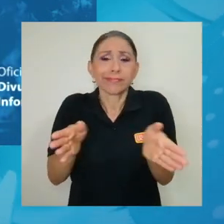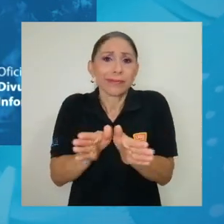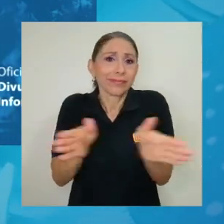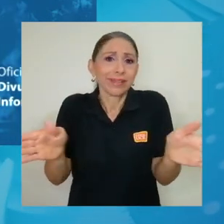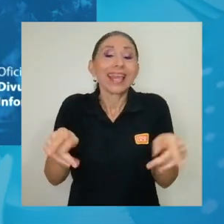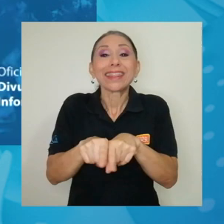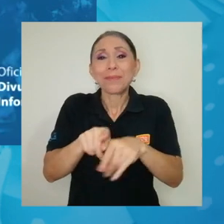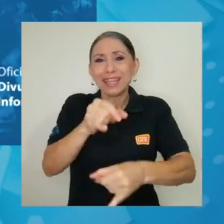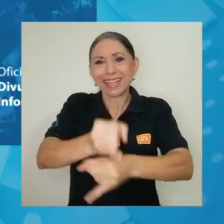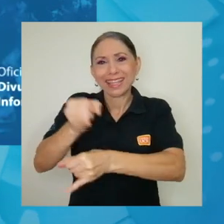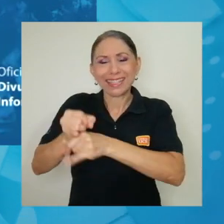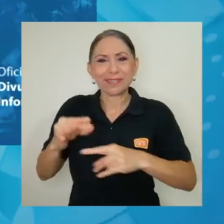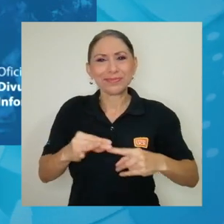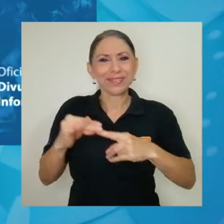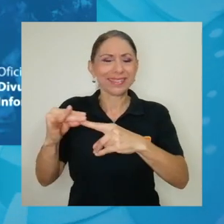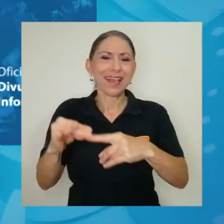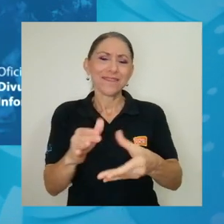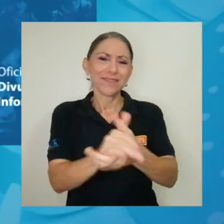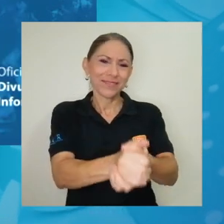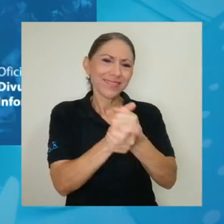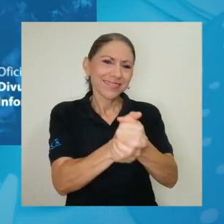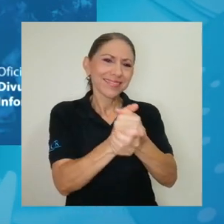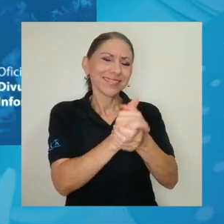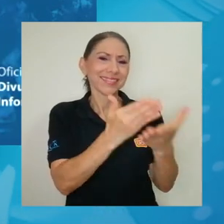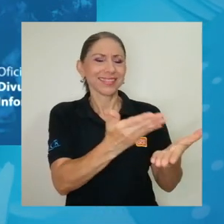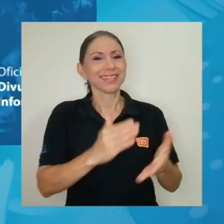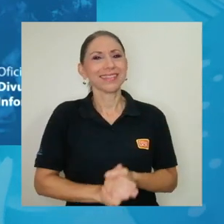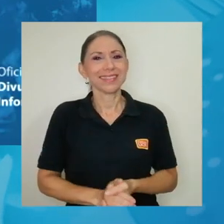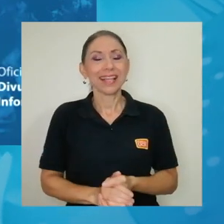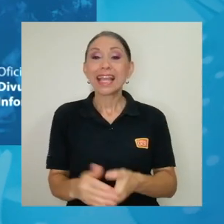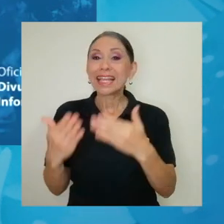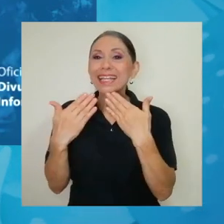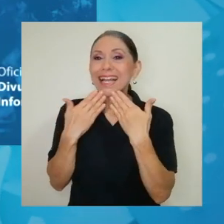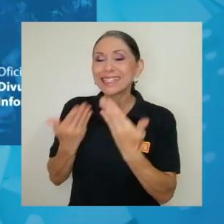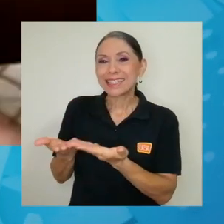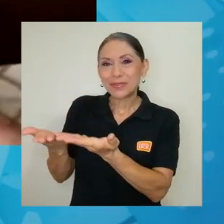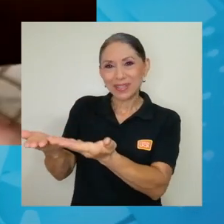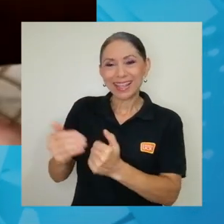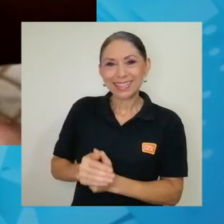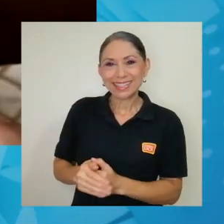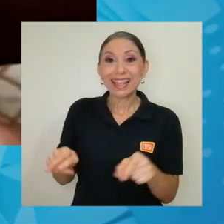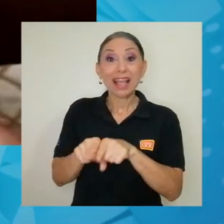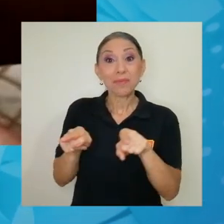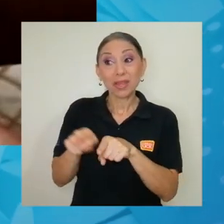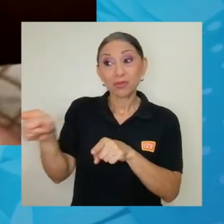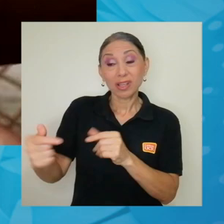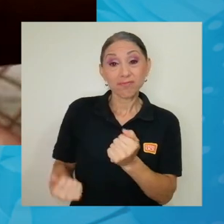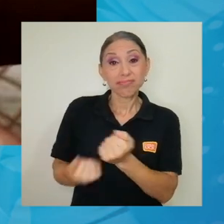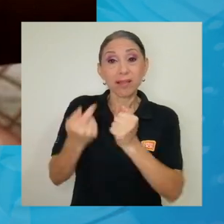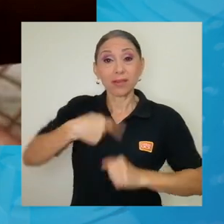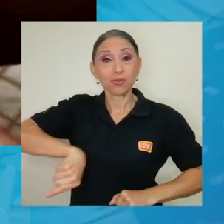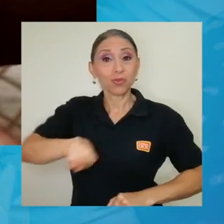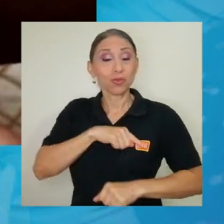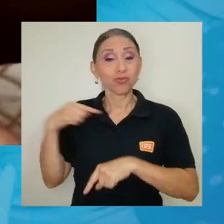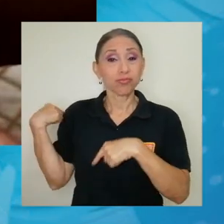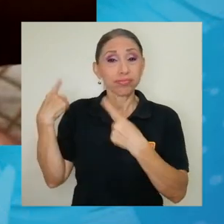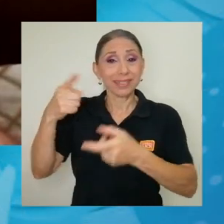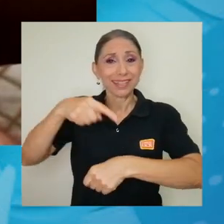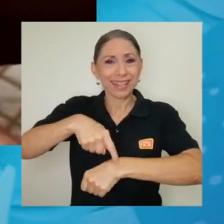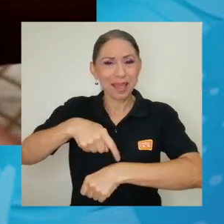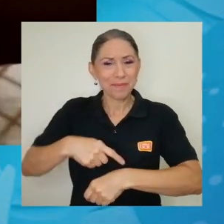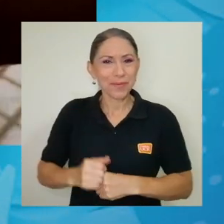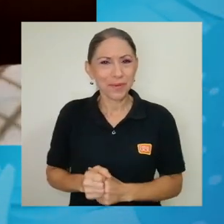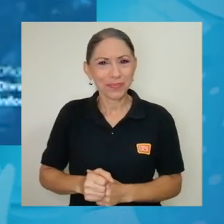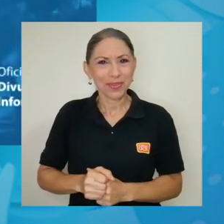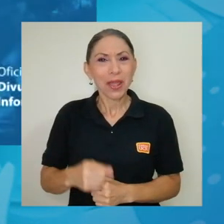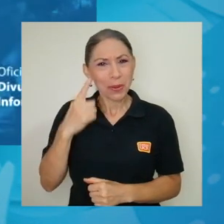para los entes especializados. Muchísimas, muchísimas felicidades, Don Omar. Pues gracias a ustedes por estar también con nosotros durante todo este tiempo